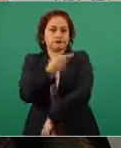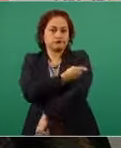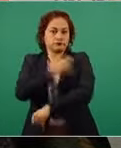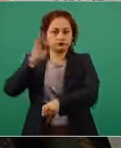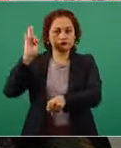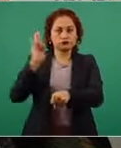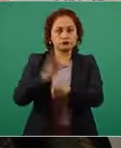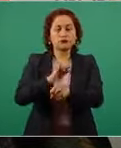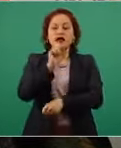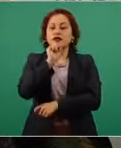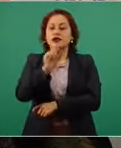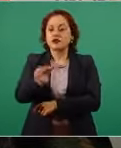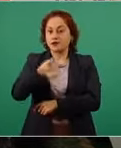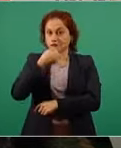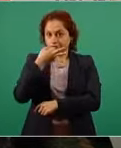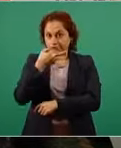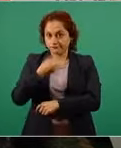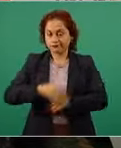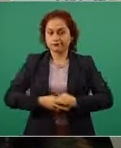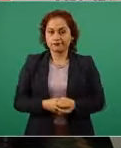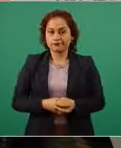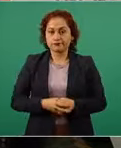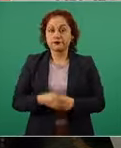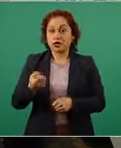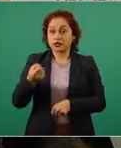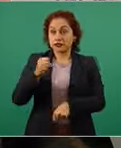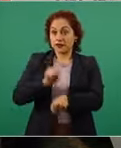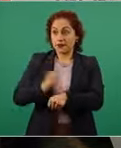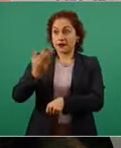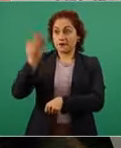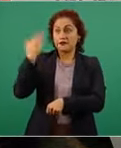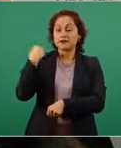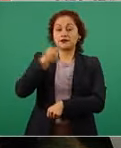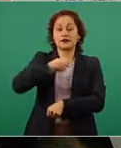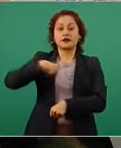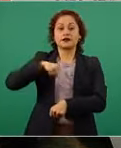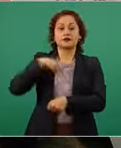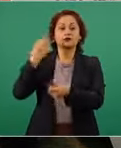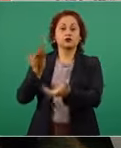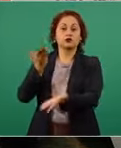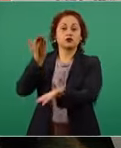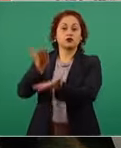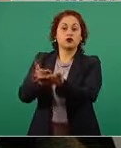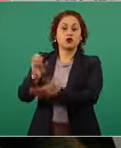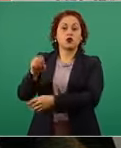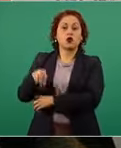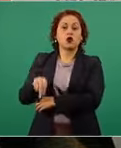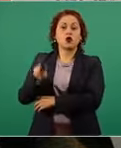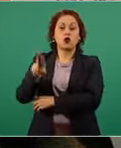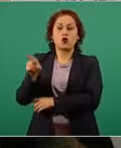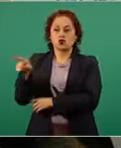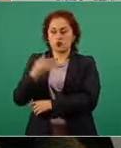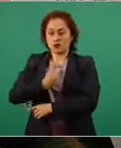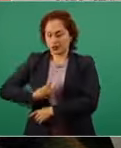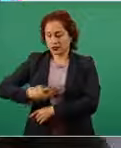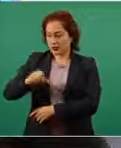La semana pasada lo planteamos en el Consejo de Seguridad de la ONU, por indicaciones del presidente López Obrador,